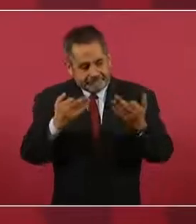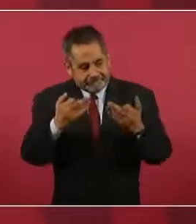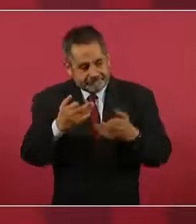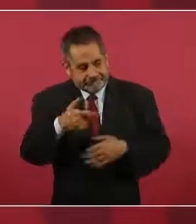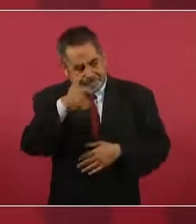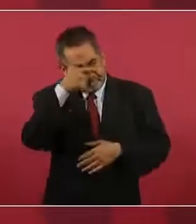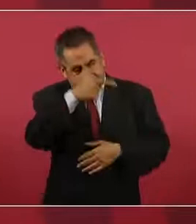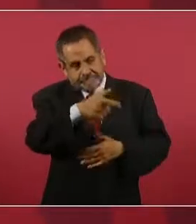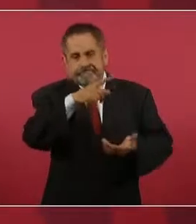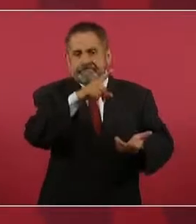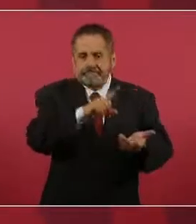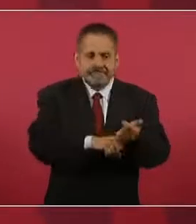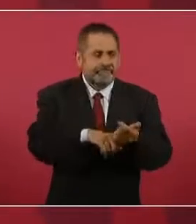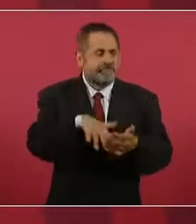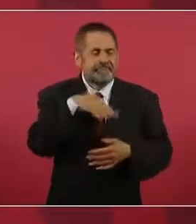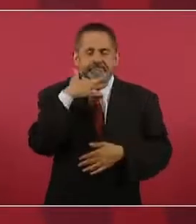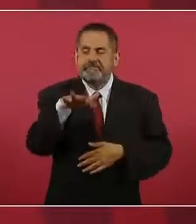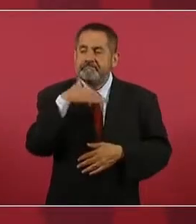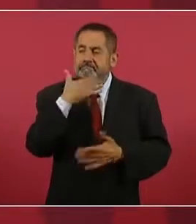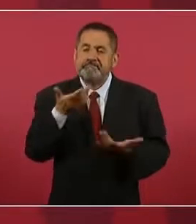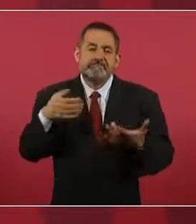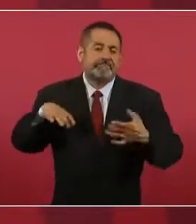que hacían su agosto,